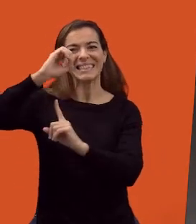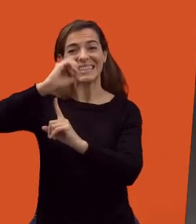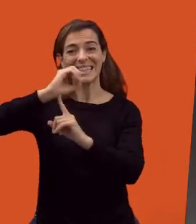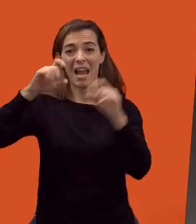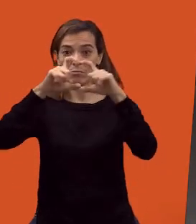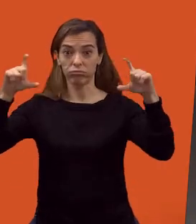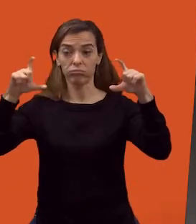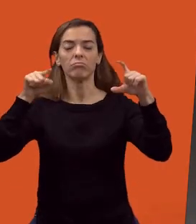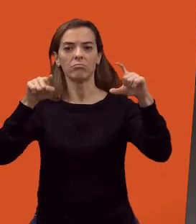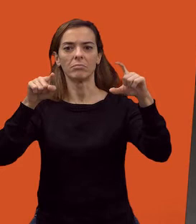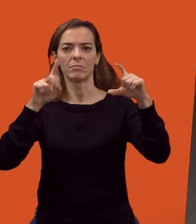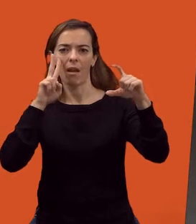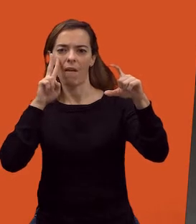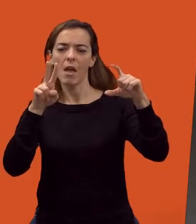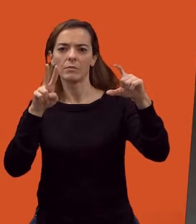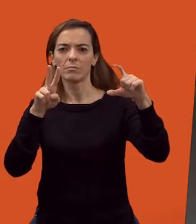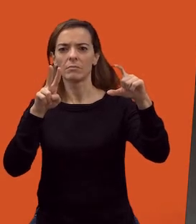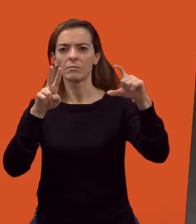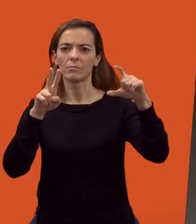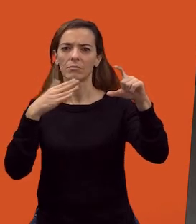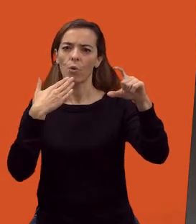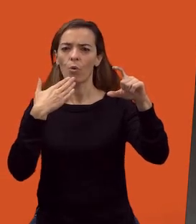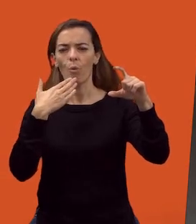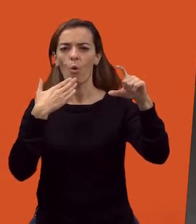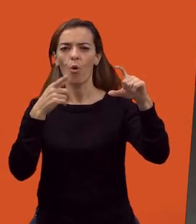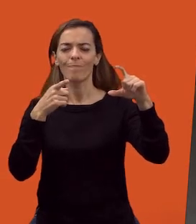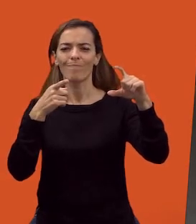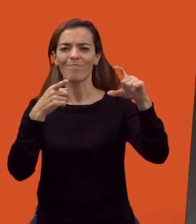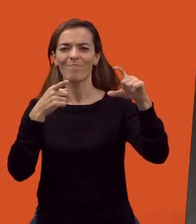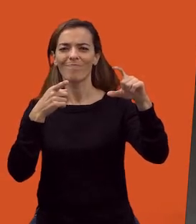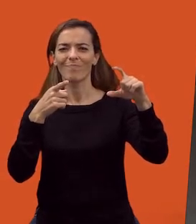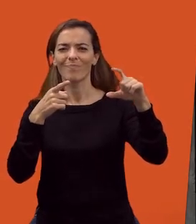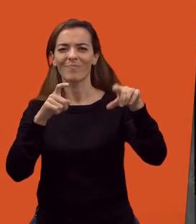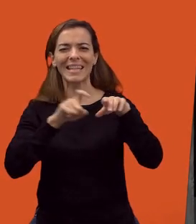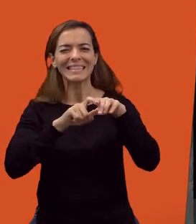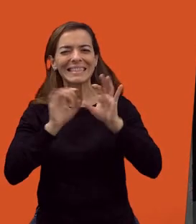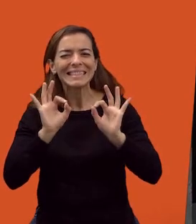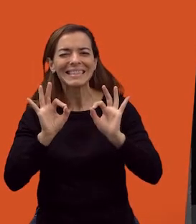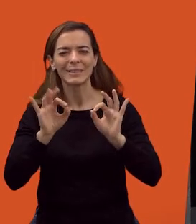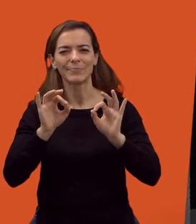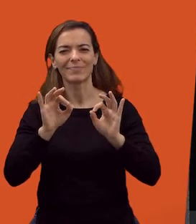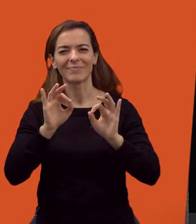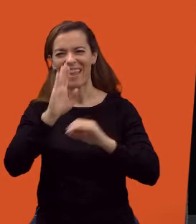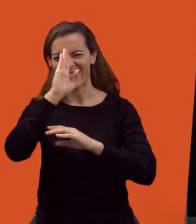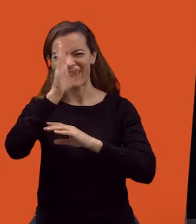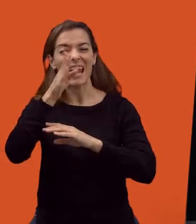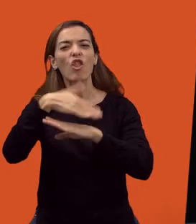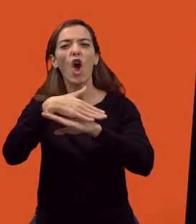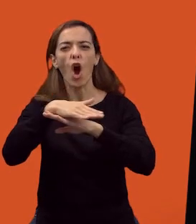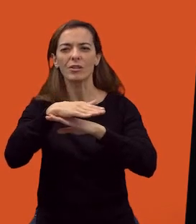cual nos encontramos que hay como esas direcciones en las cuales